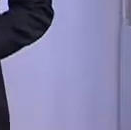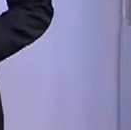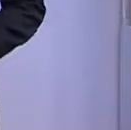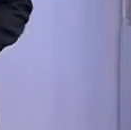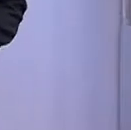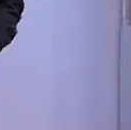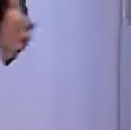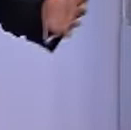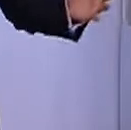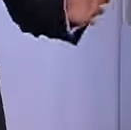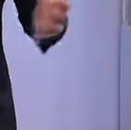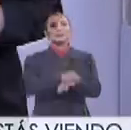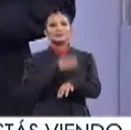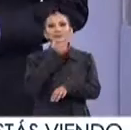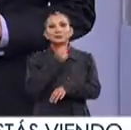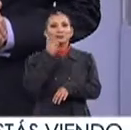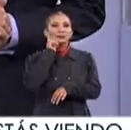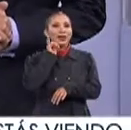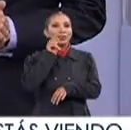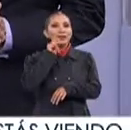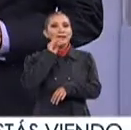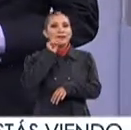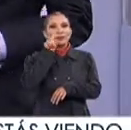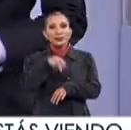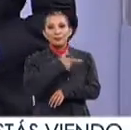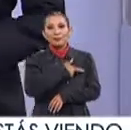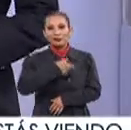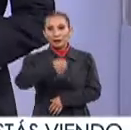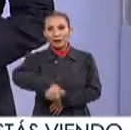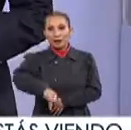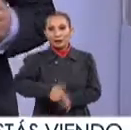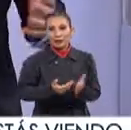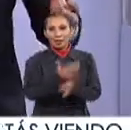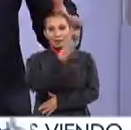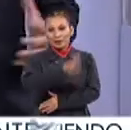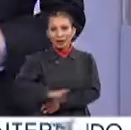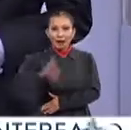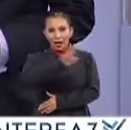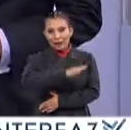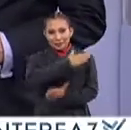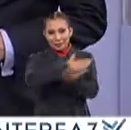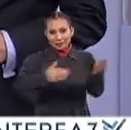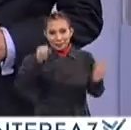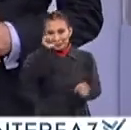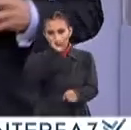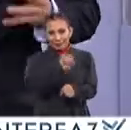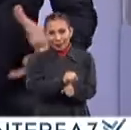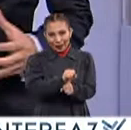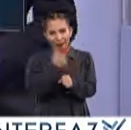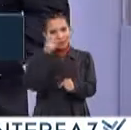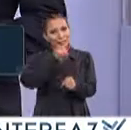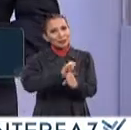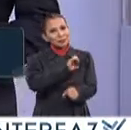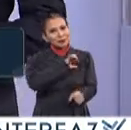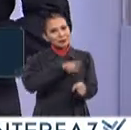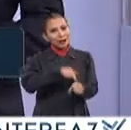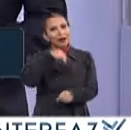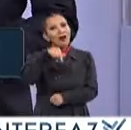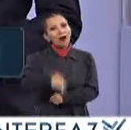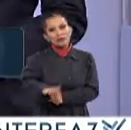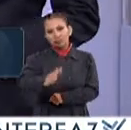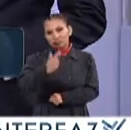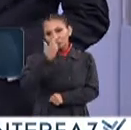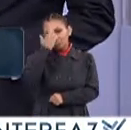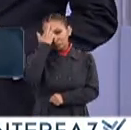Muy buenos días amigos y amigas de Interfaces, un verdadero gusto saludarlos esta mañana de miércoles, mitad de semana, un día especial ya que